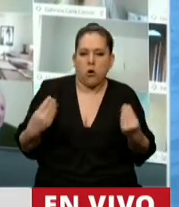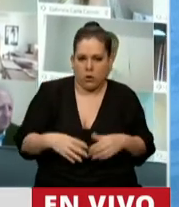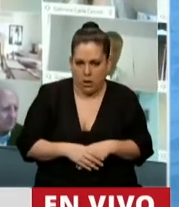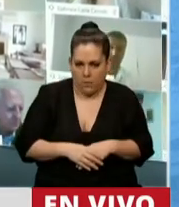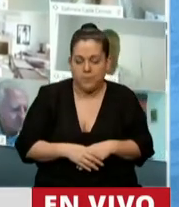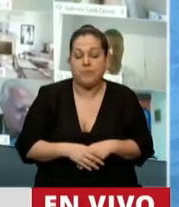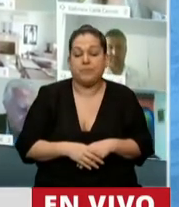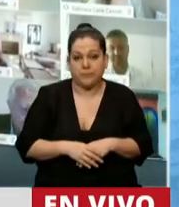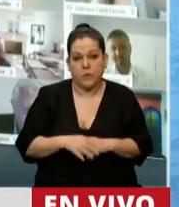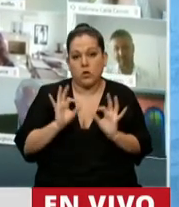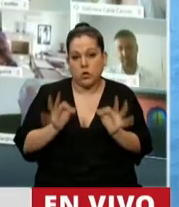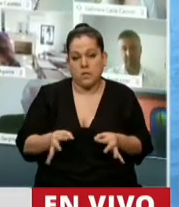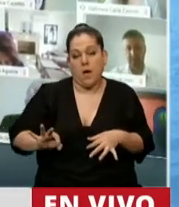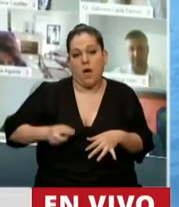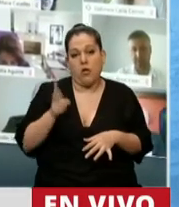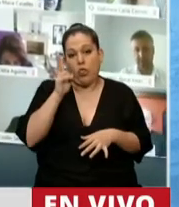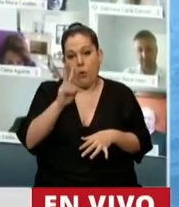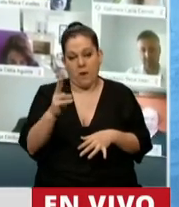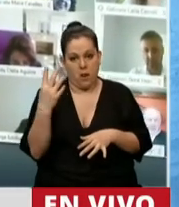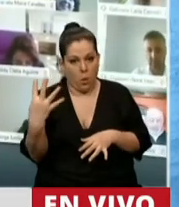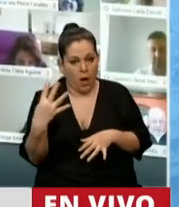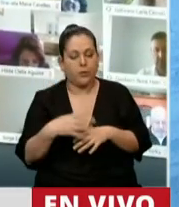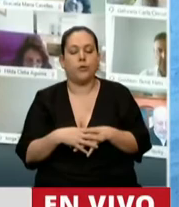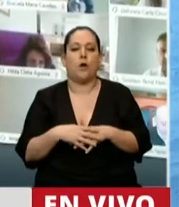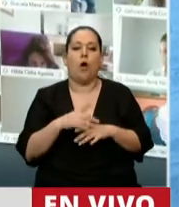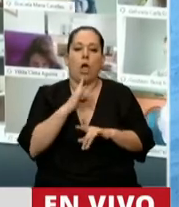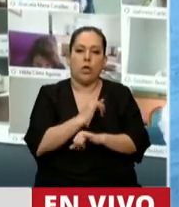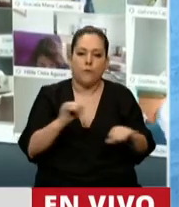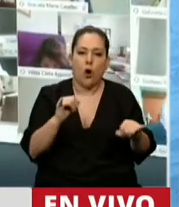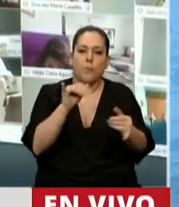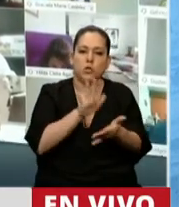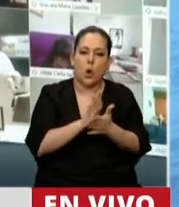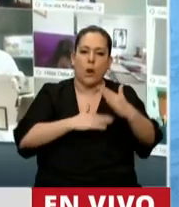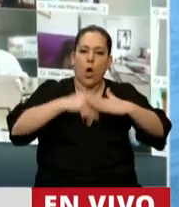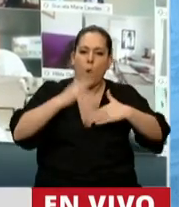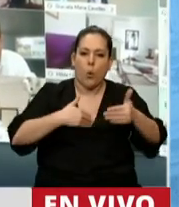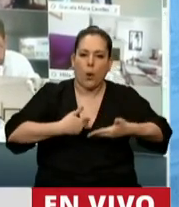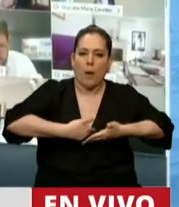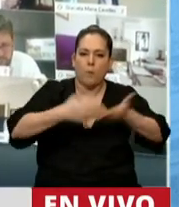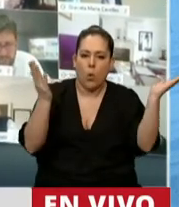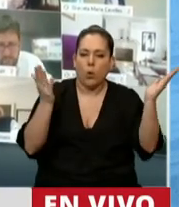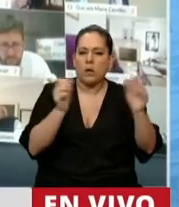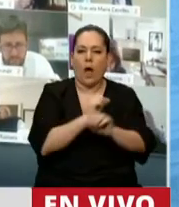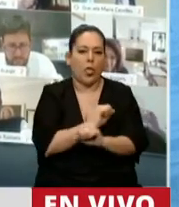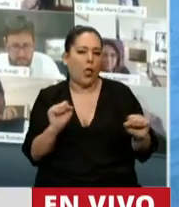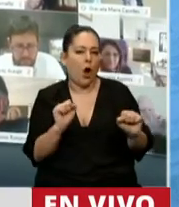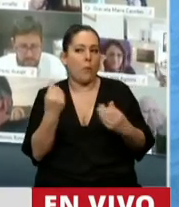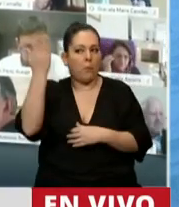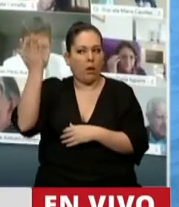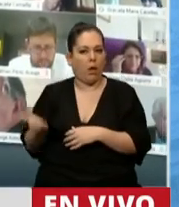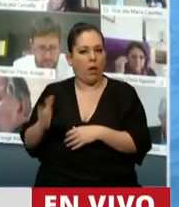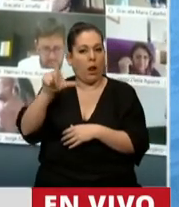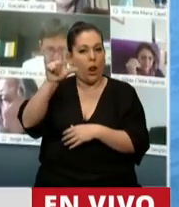desde el año 2004, en el que se hizo un informe sobre obra pública, señalamos de golpe cómo este empresario tenía